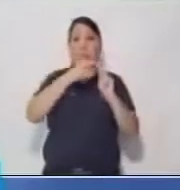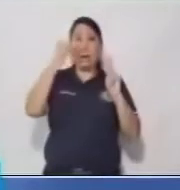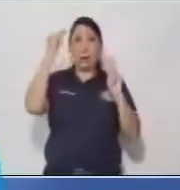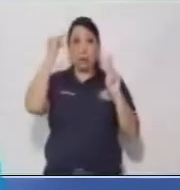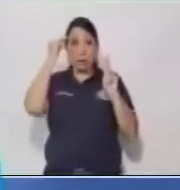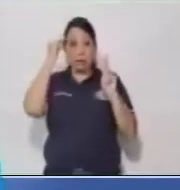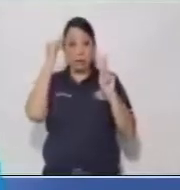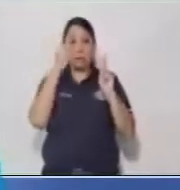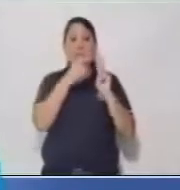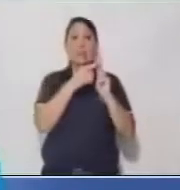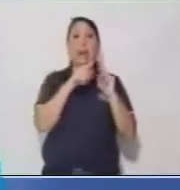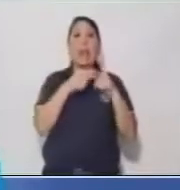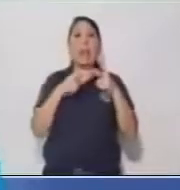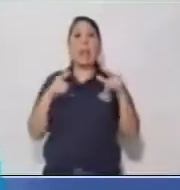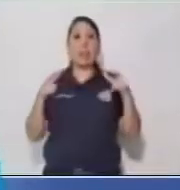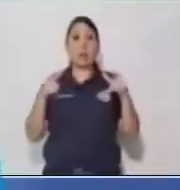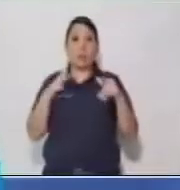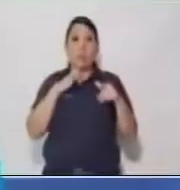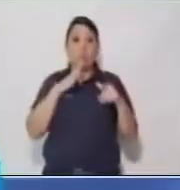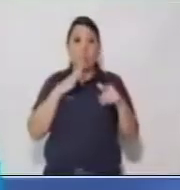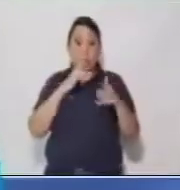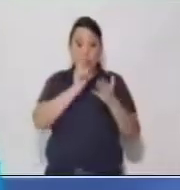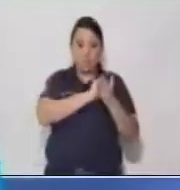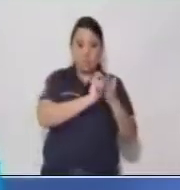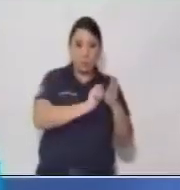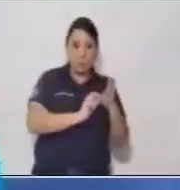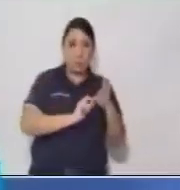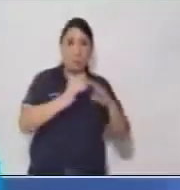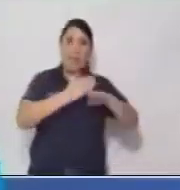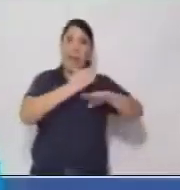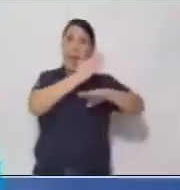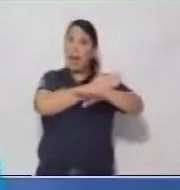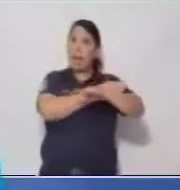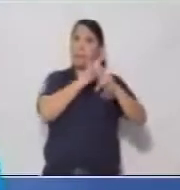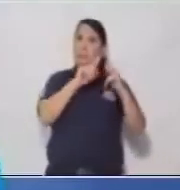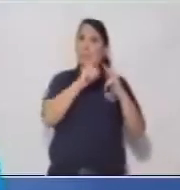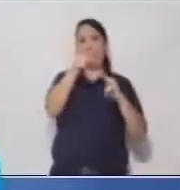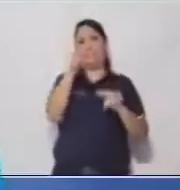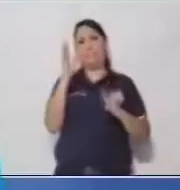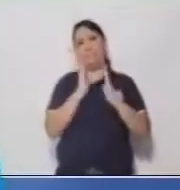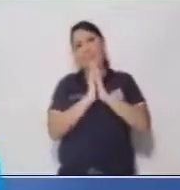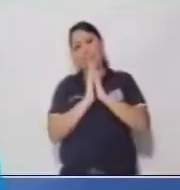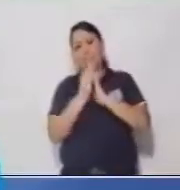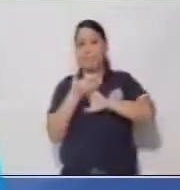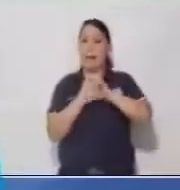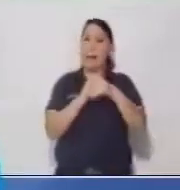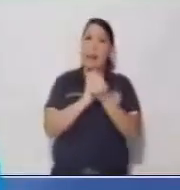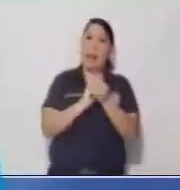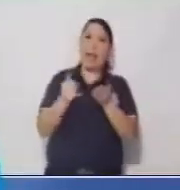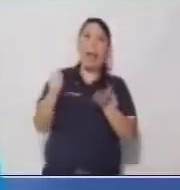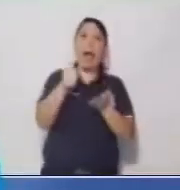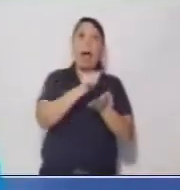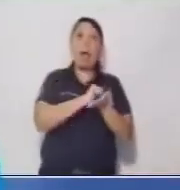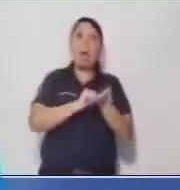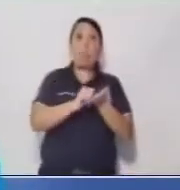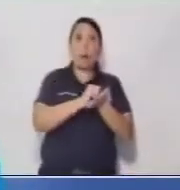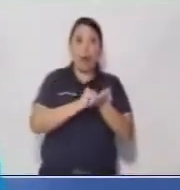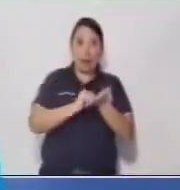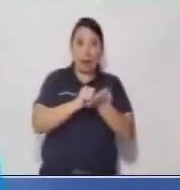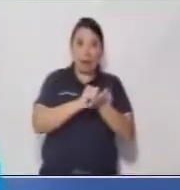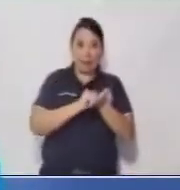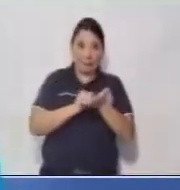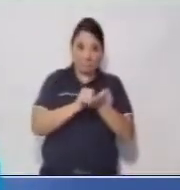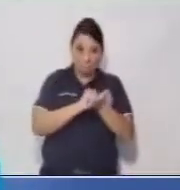y la habilidad lingüística. Antes de empezar, te recomiendo que laves tus manos constantemente con agua